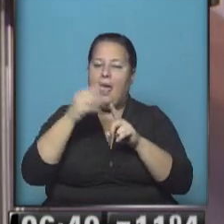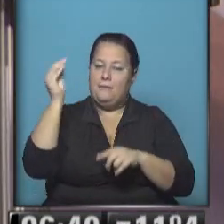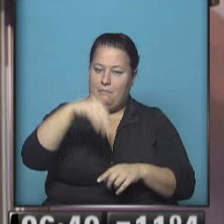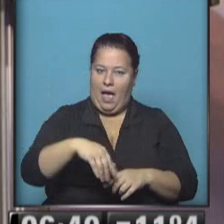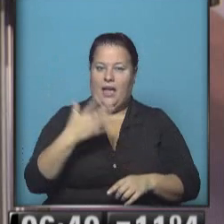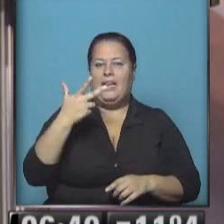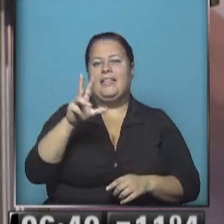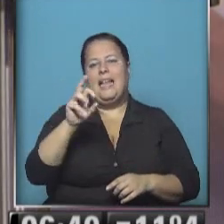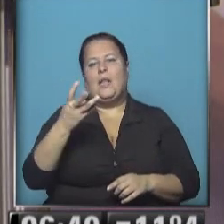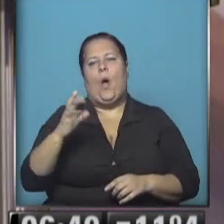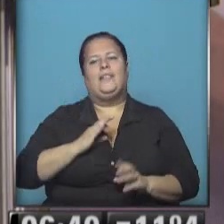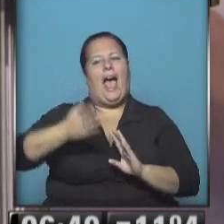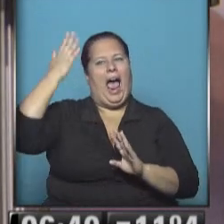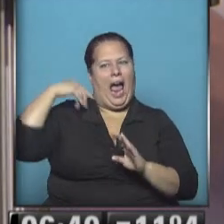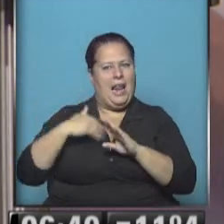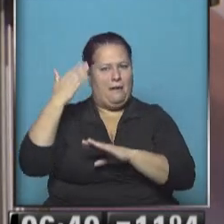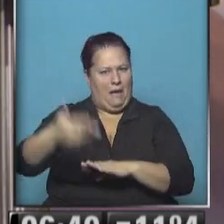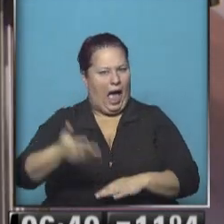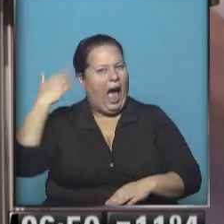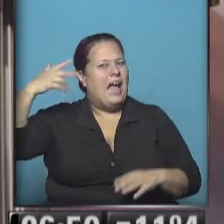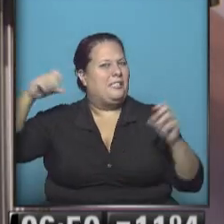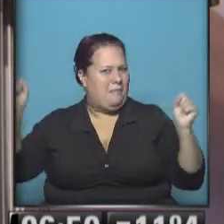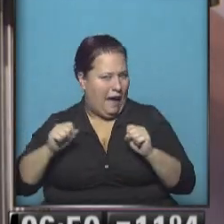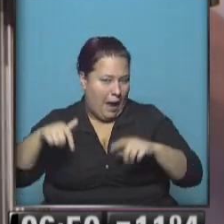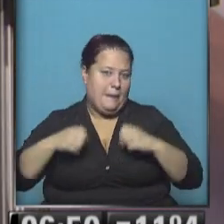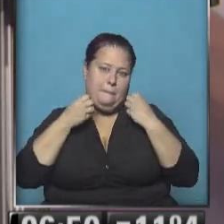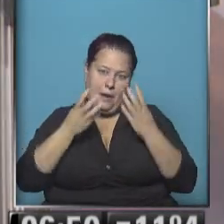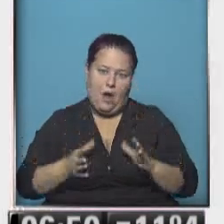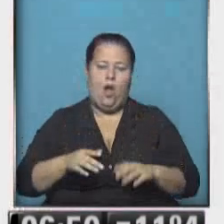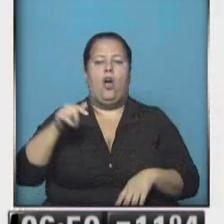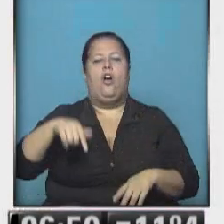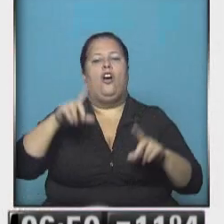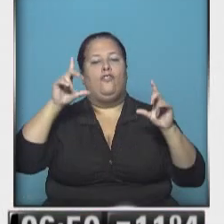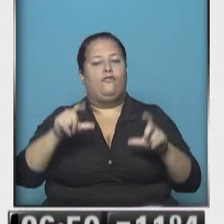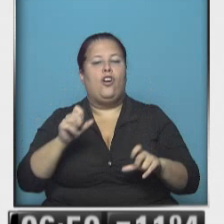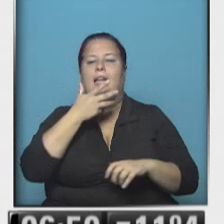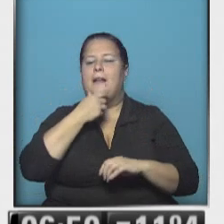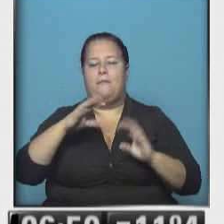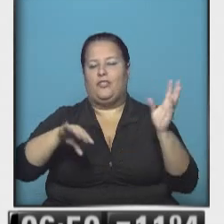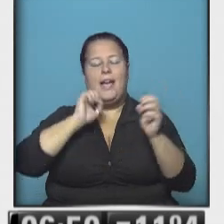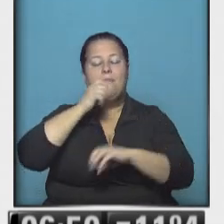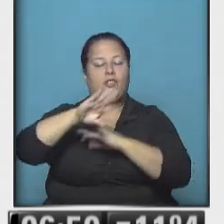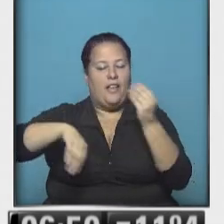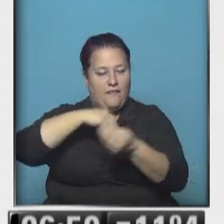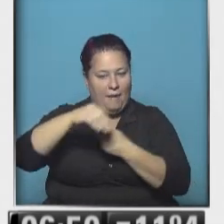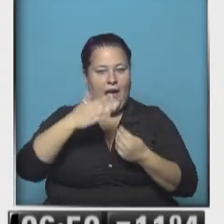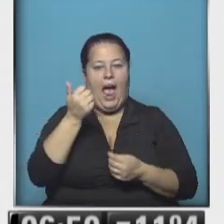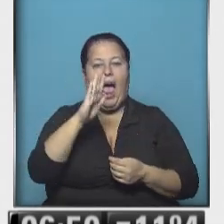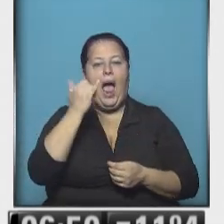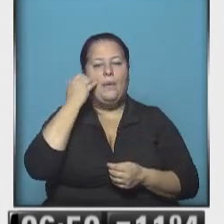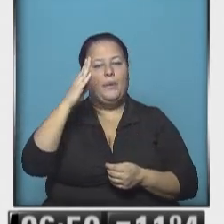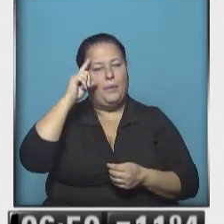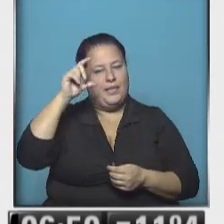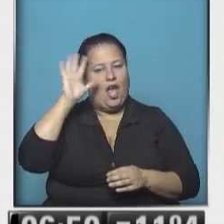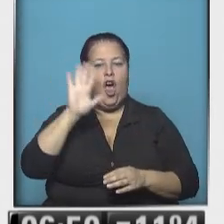que hacen 30, 40 años atrás. ¡Qué fríos hacían antes! Foto de una preciosa familia nos envía Abby Becerra.